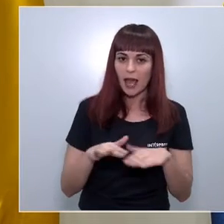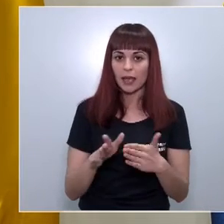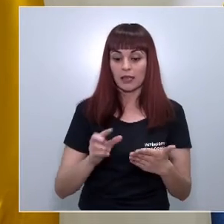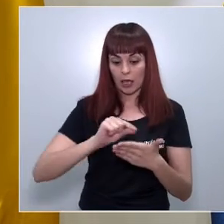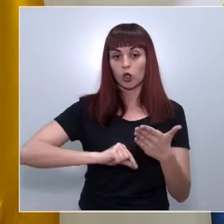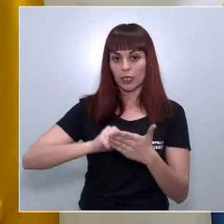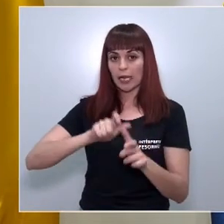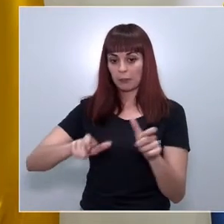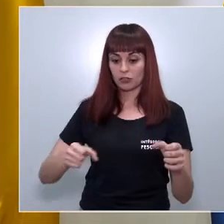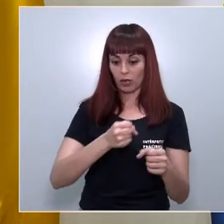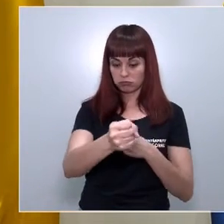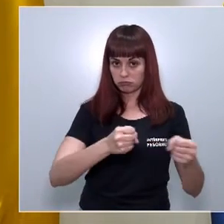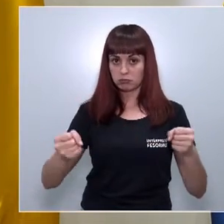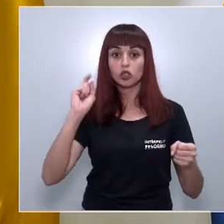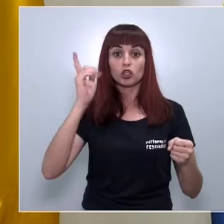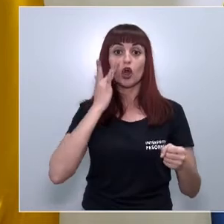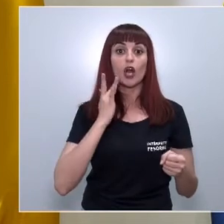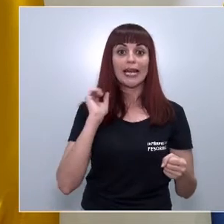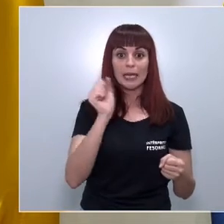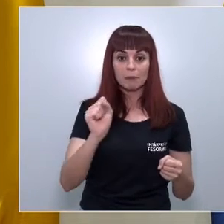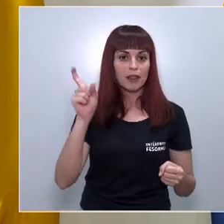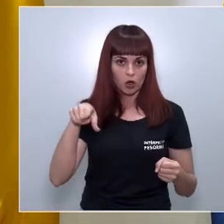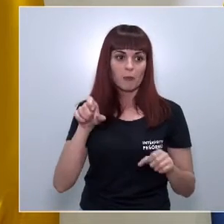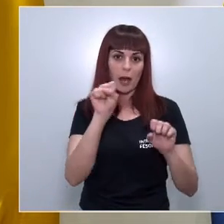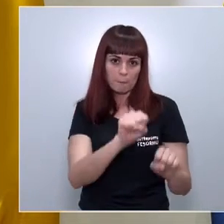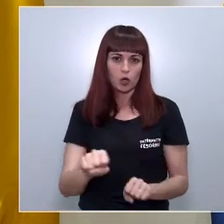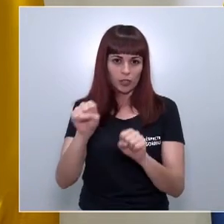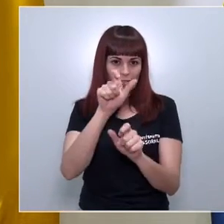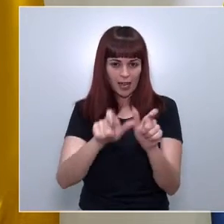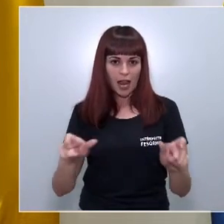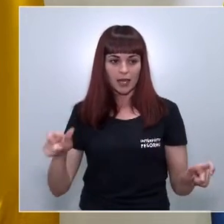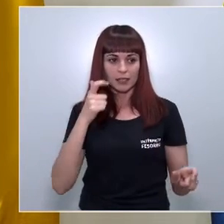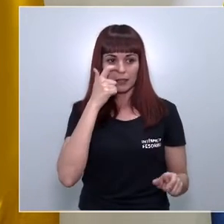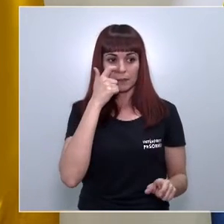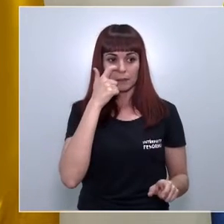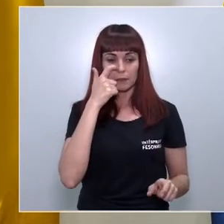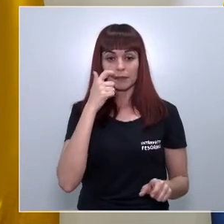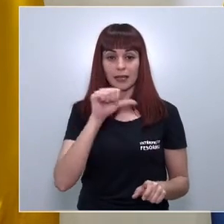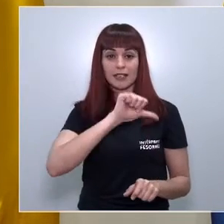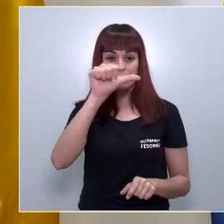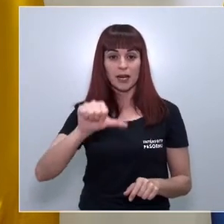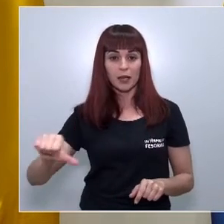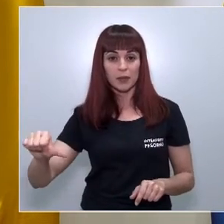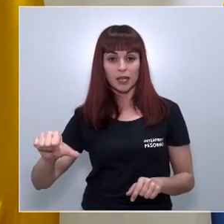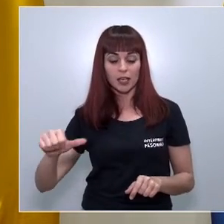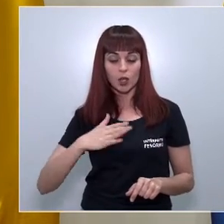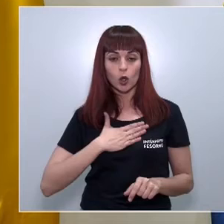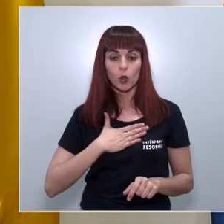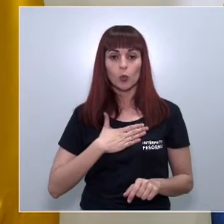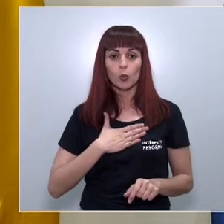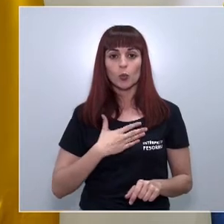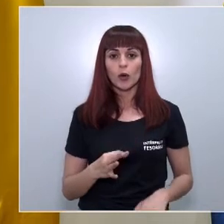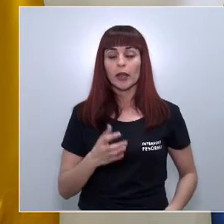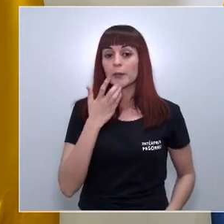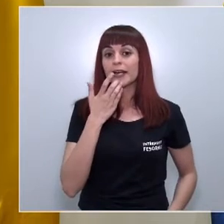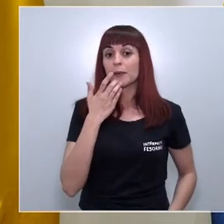personal que hace falta no solamente en la limpieza sino en proteger a la gente que ahora mismo incluso pueda hacer uso a partir de la semana que viene haciendo